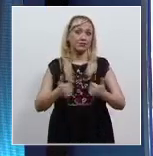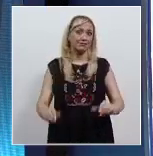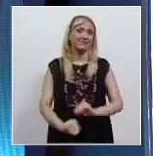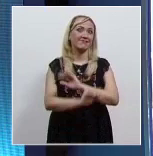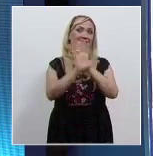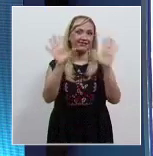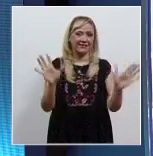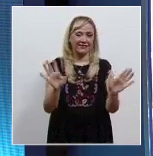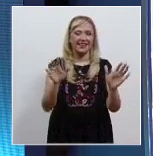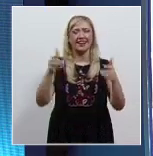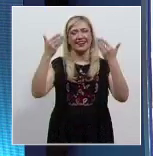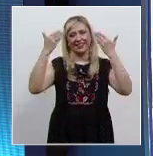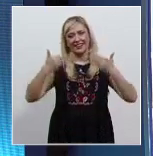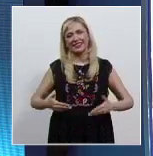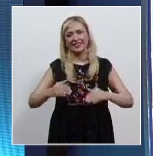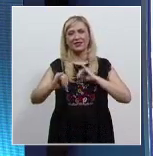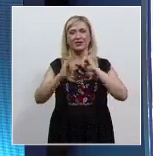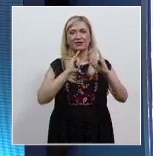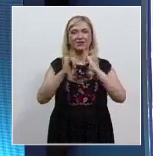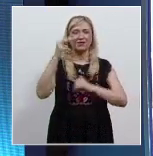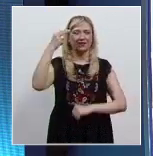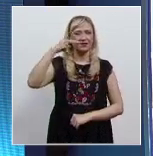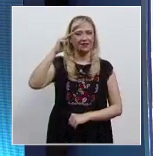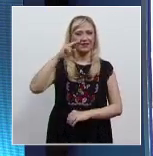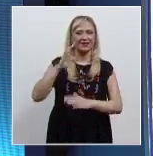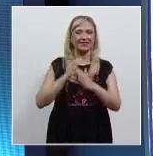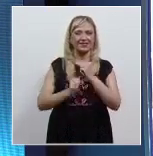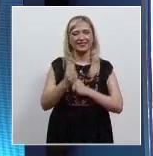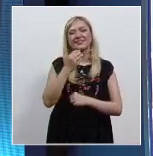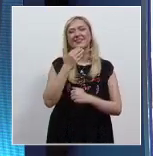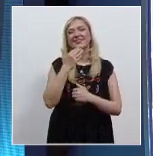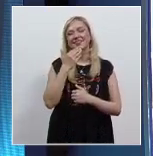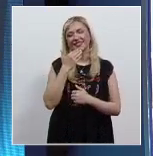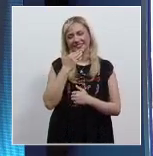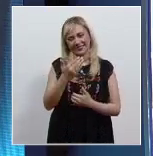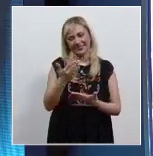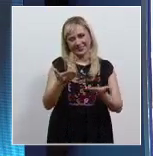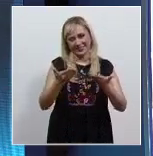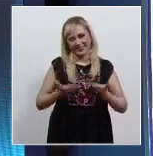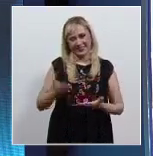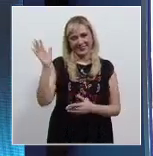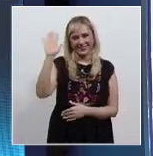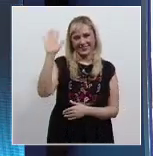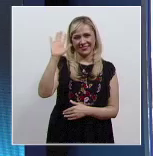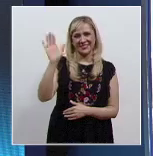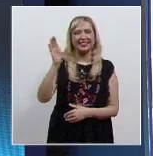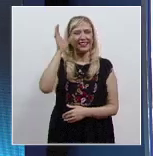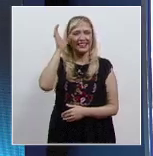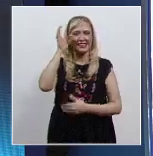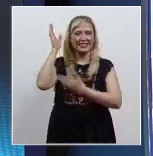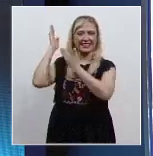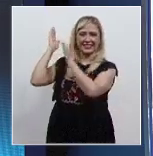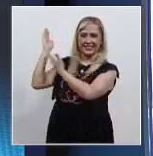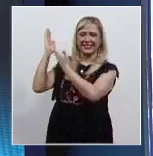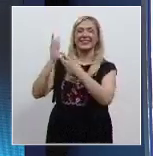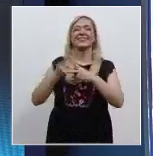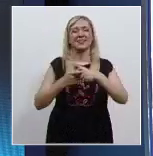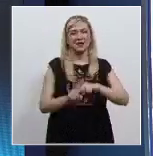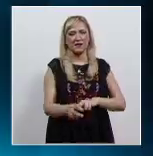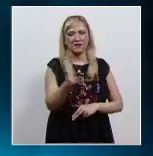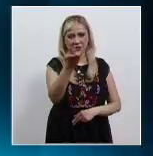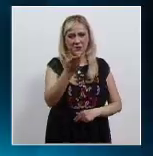con el apoyo de nuestra compañera Nidia Díaz. Bienvenida Nidia, soy Ciflali Pérez, comenzamos.